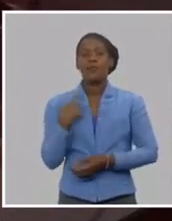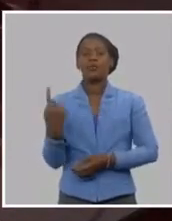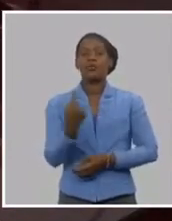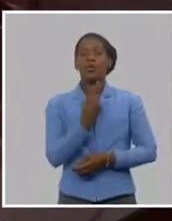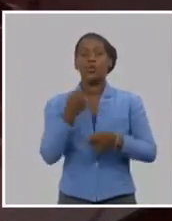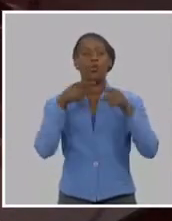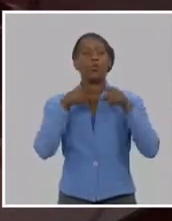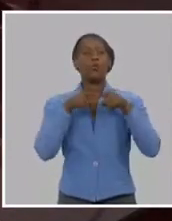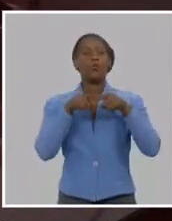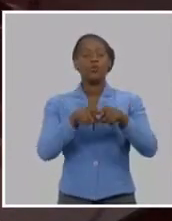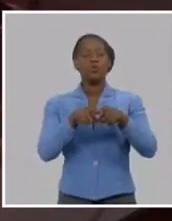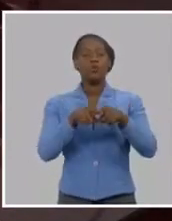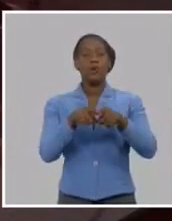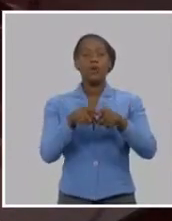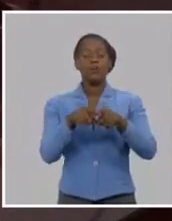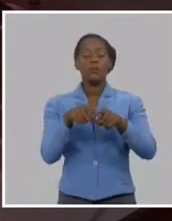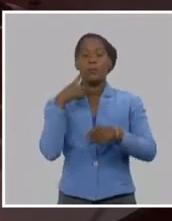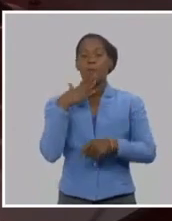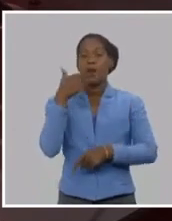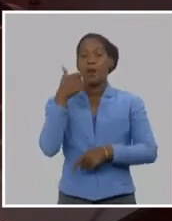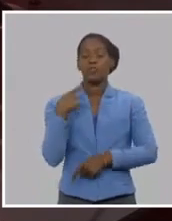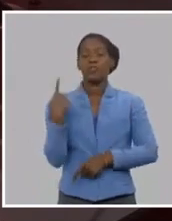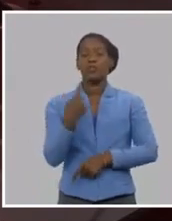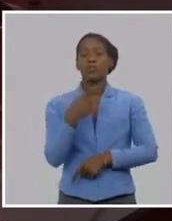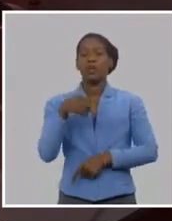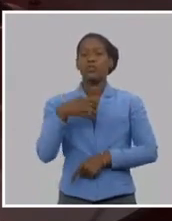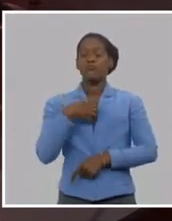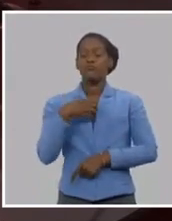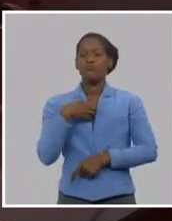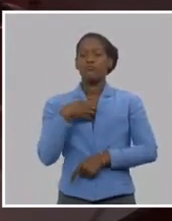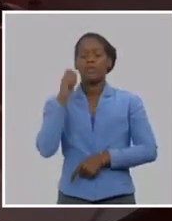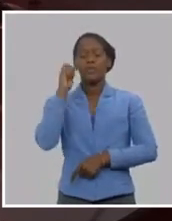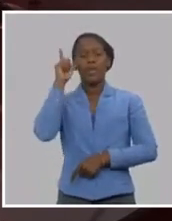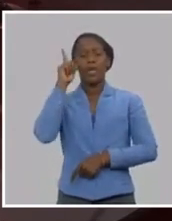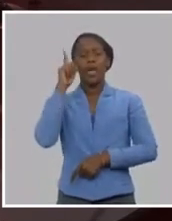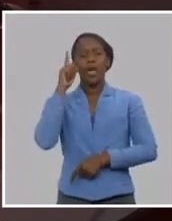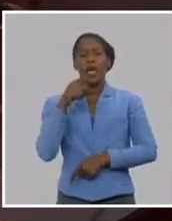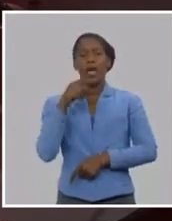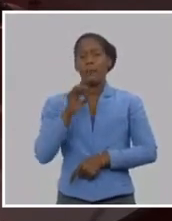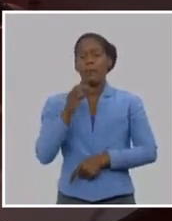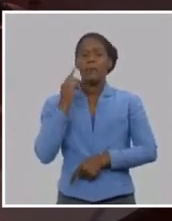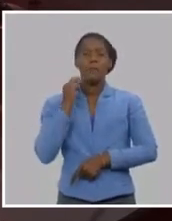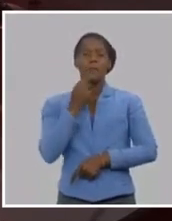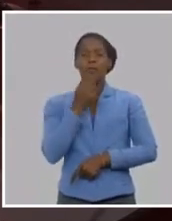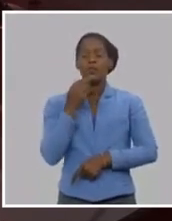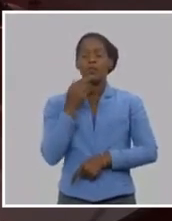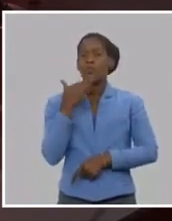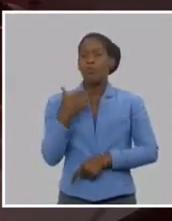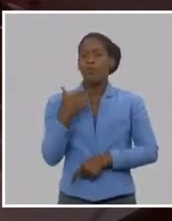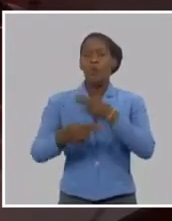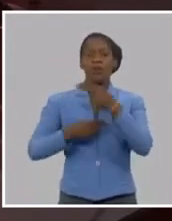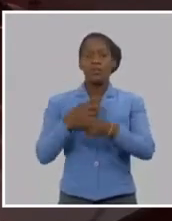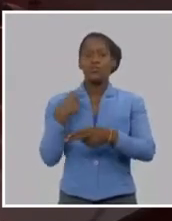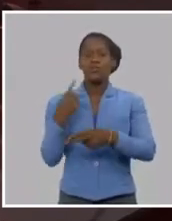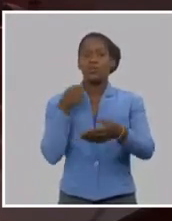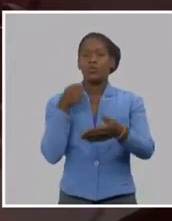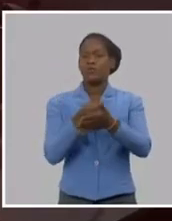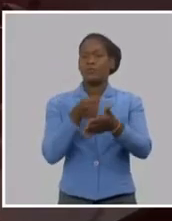todos, el uso de Martí, el uso de sus frases, el uso de su pensamiento, el uso y abuso de eso, cómo seguir enfrentando y cómo seguir